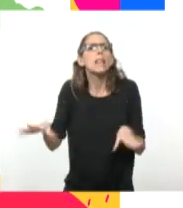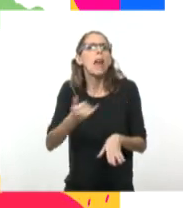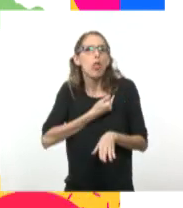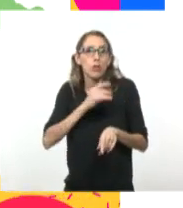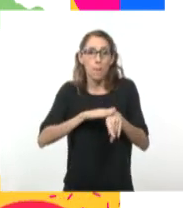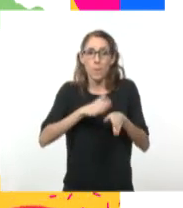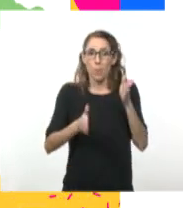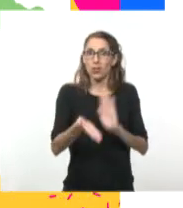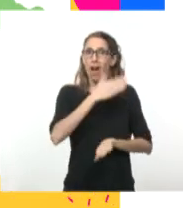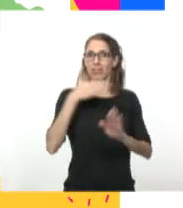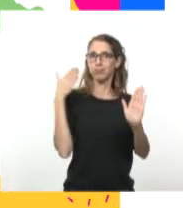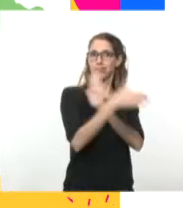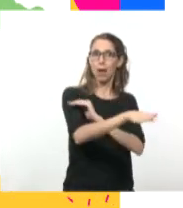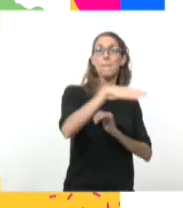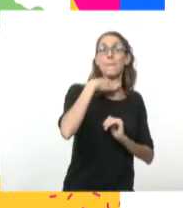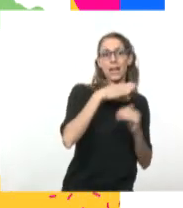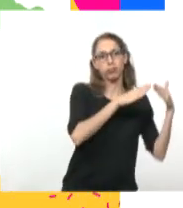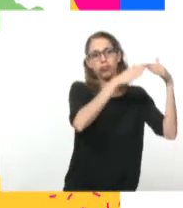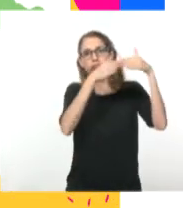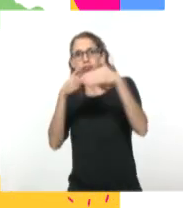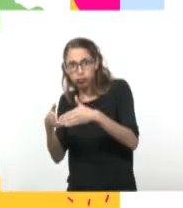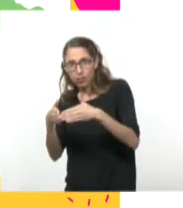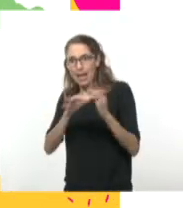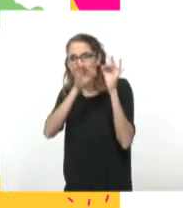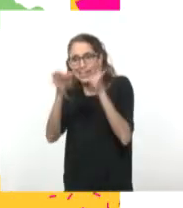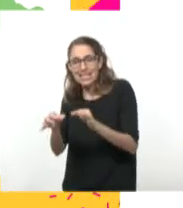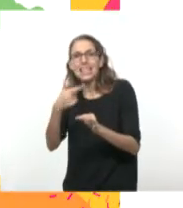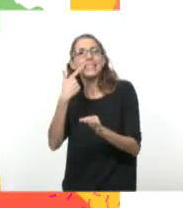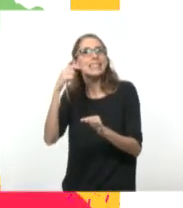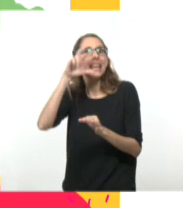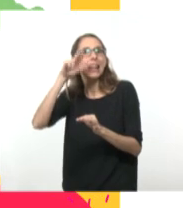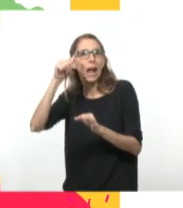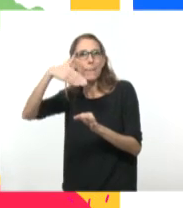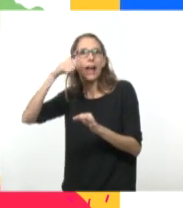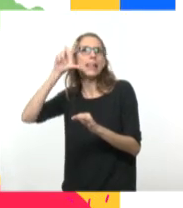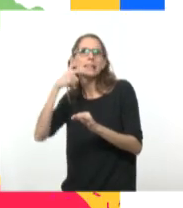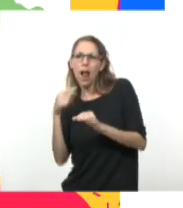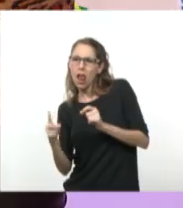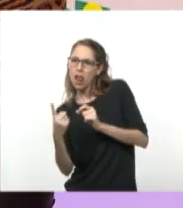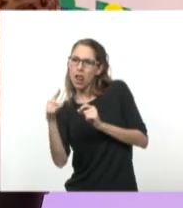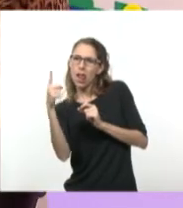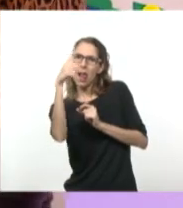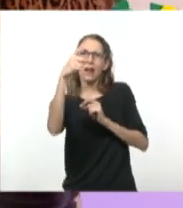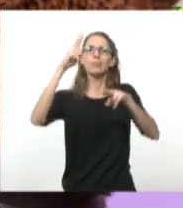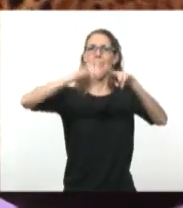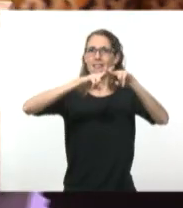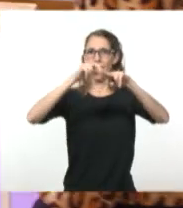desembarca en la Sierra Maestra y que desde la Sierra Maestra se va a hacer un camino hasta La Habana. Perfecto. Vemos entonces en